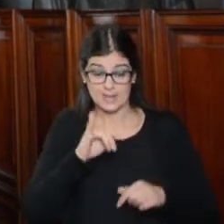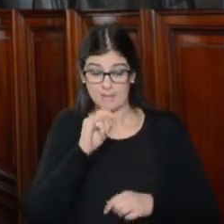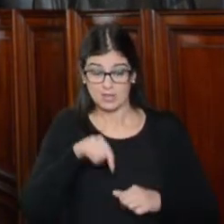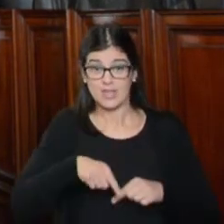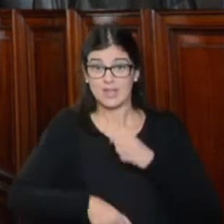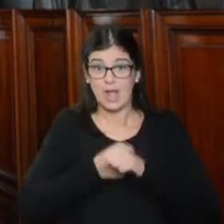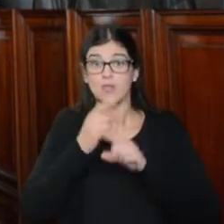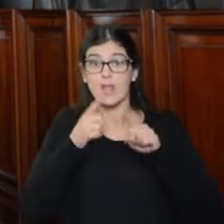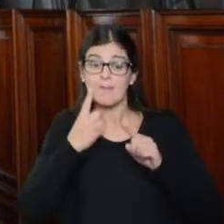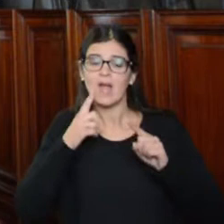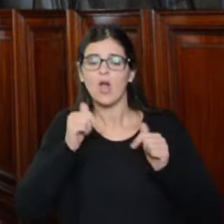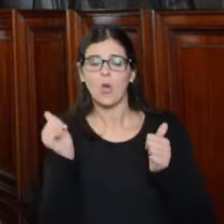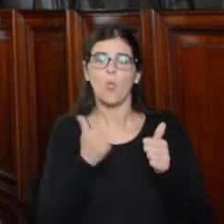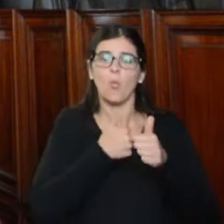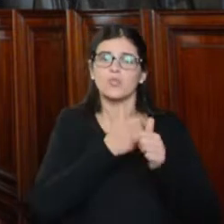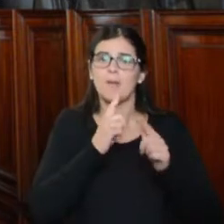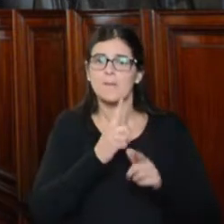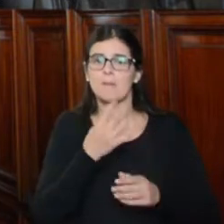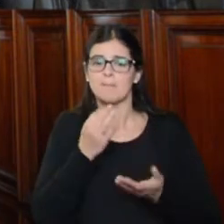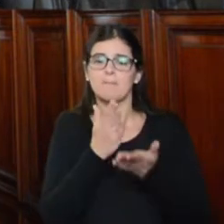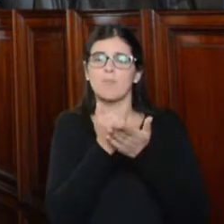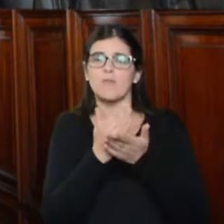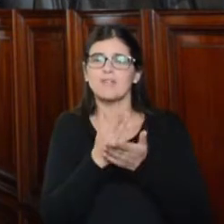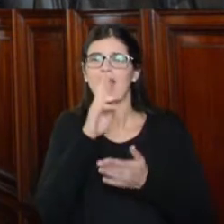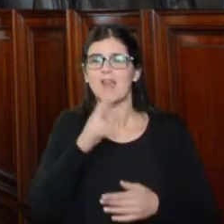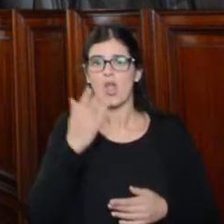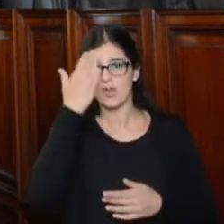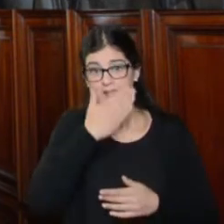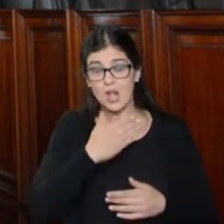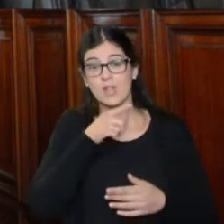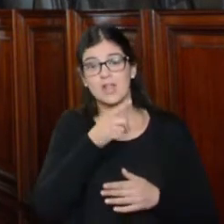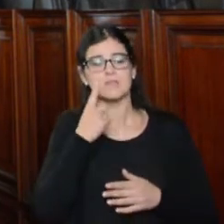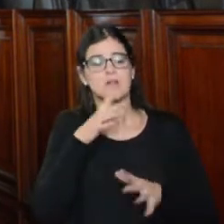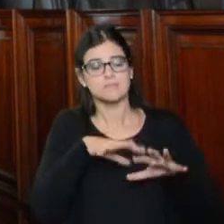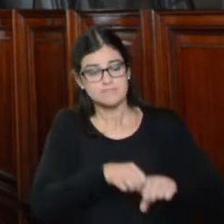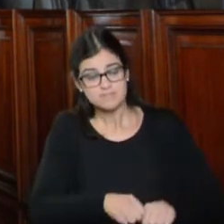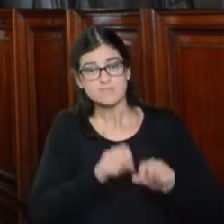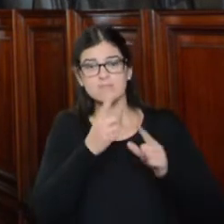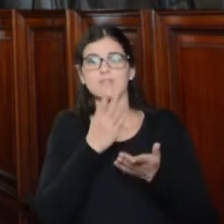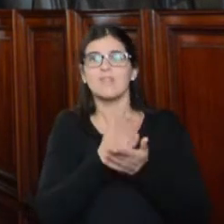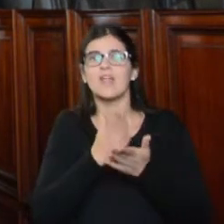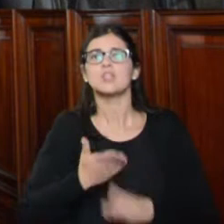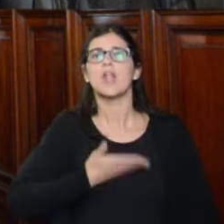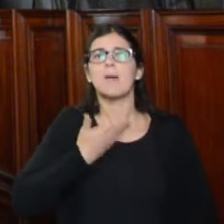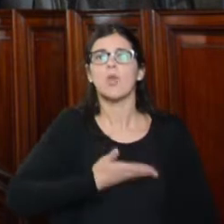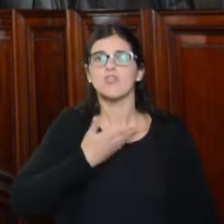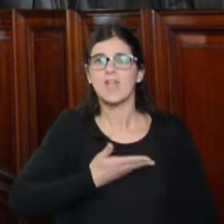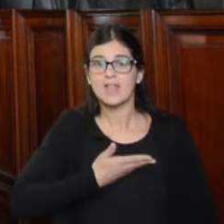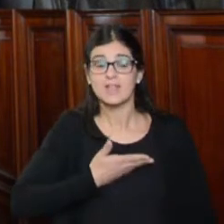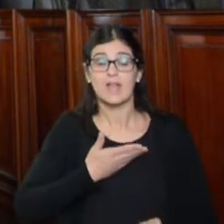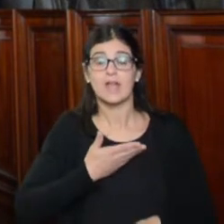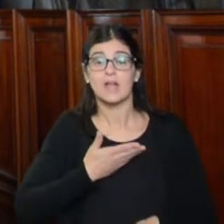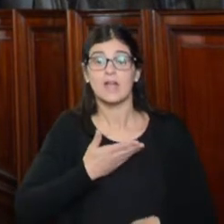el secretario general y el adjunto del sindicato estatal de la provincia de Río Negro, Ate, fueron detenidos por el ejercicio del derecho a la protesta días